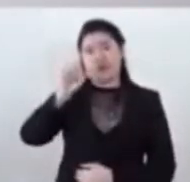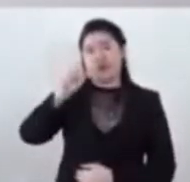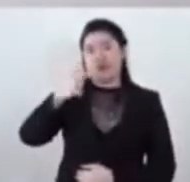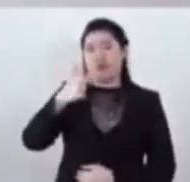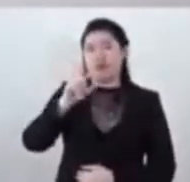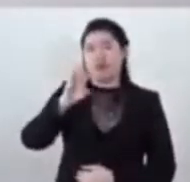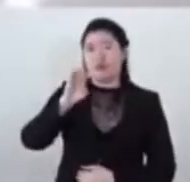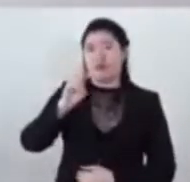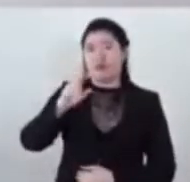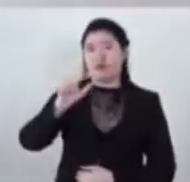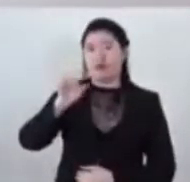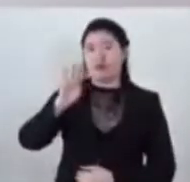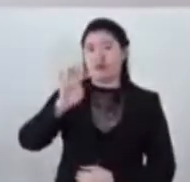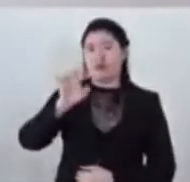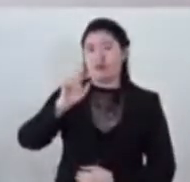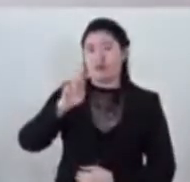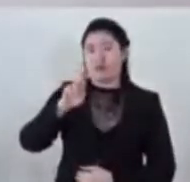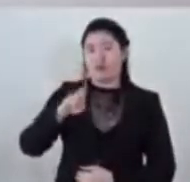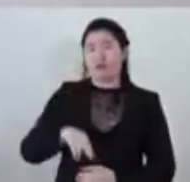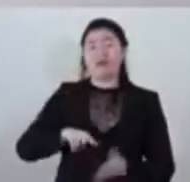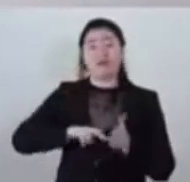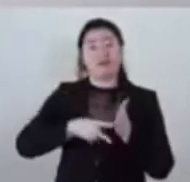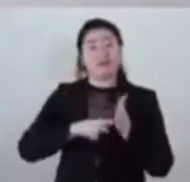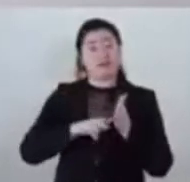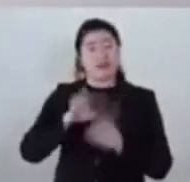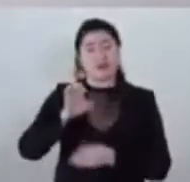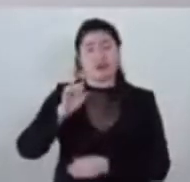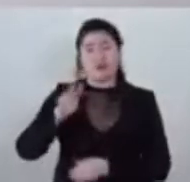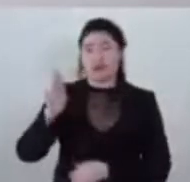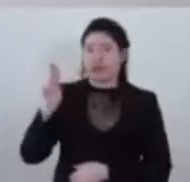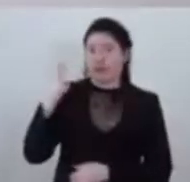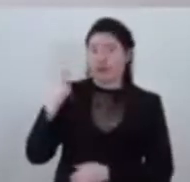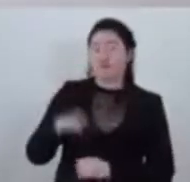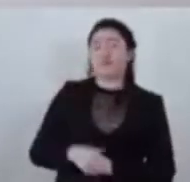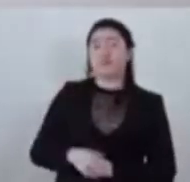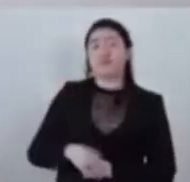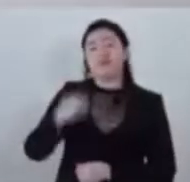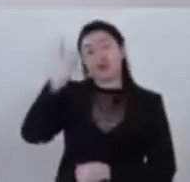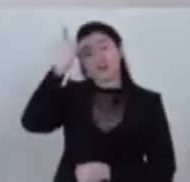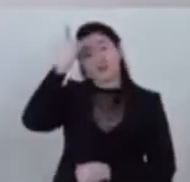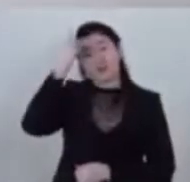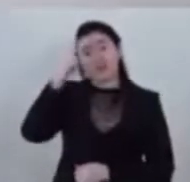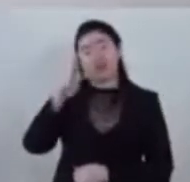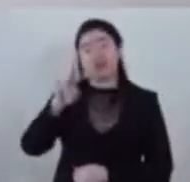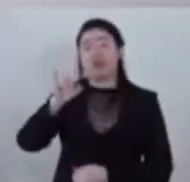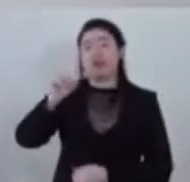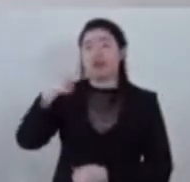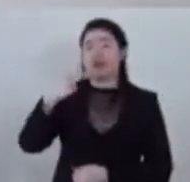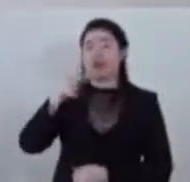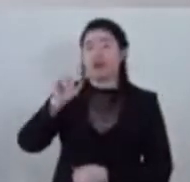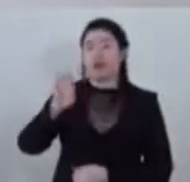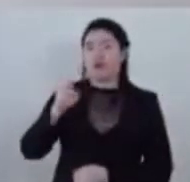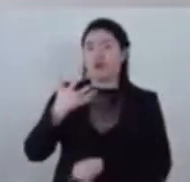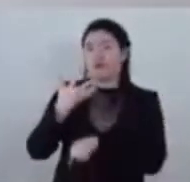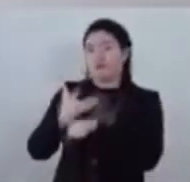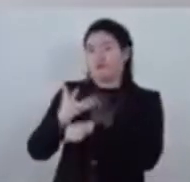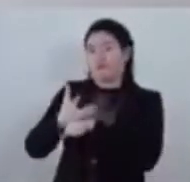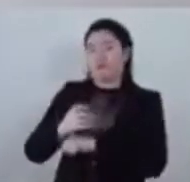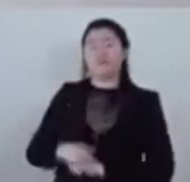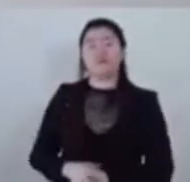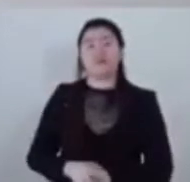Martínez de Castro, ingeniero civil por la UNAM y doctor en ingeniería por la Universidad de Texas, en Austin.